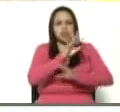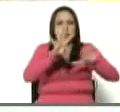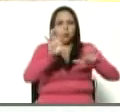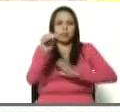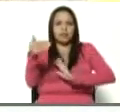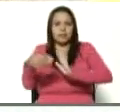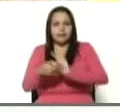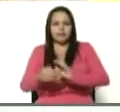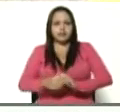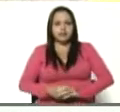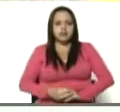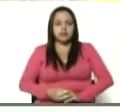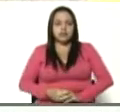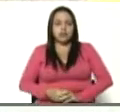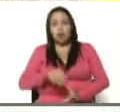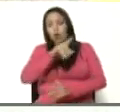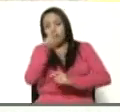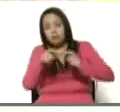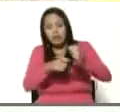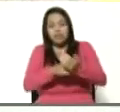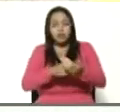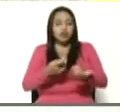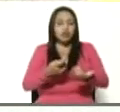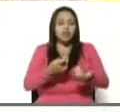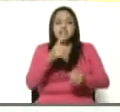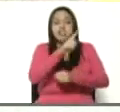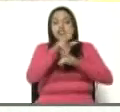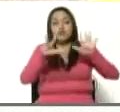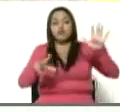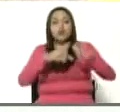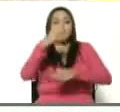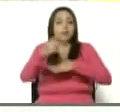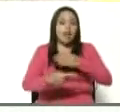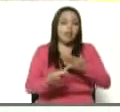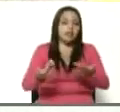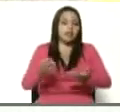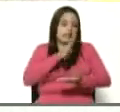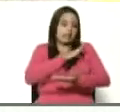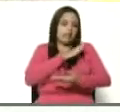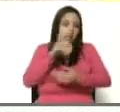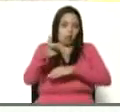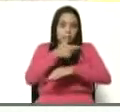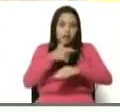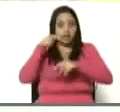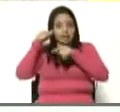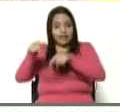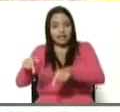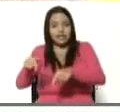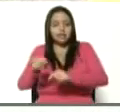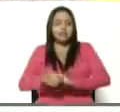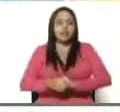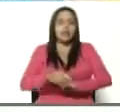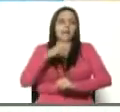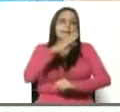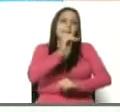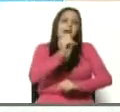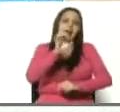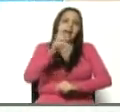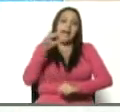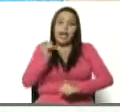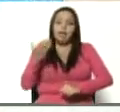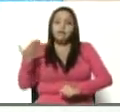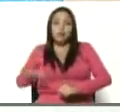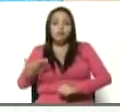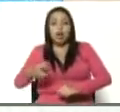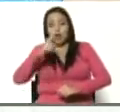Entre los 18 programas alimentarios que tiene nuestro gobierno, este es un programa fundamental. Que hace